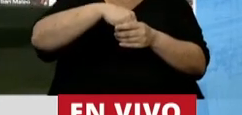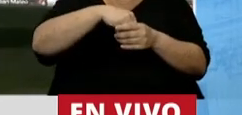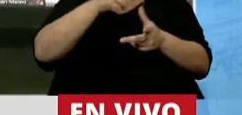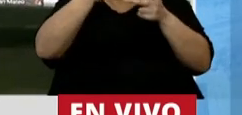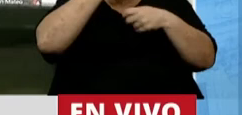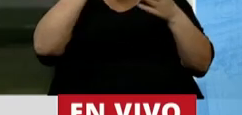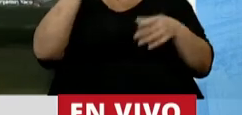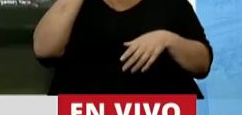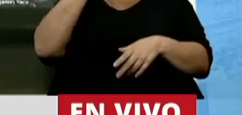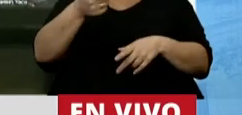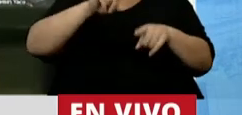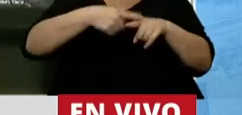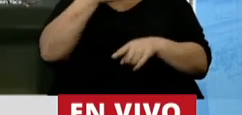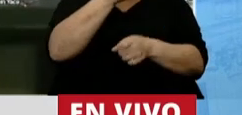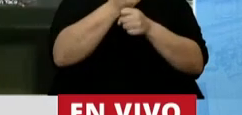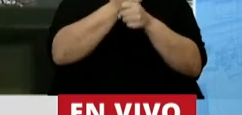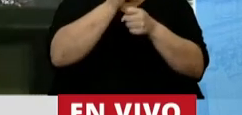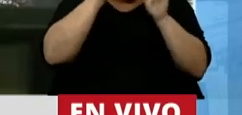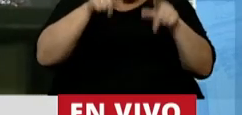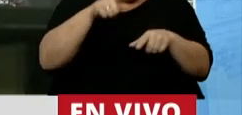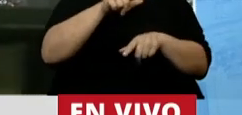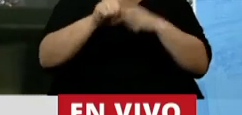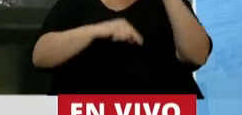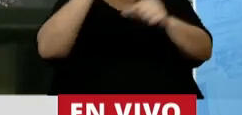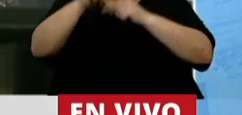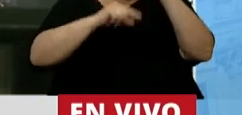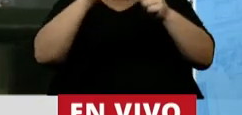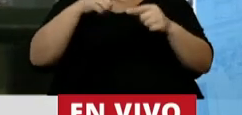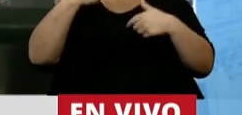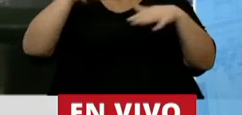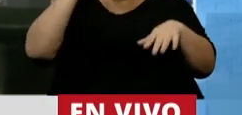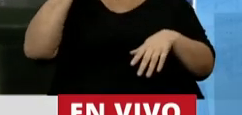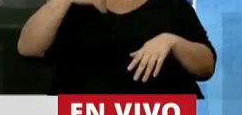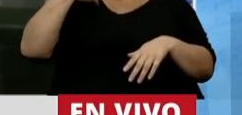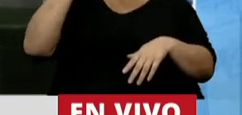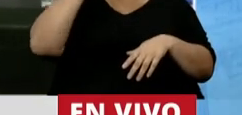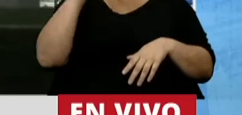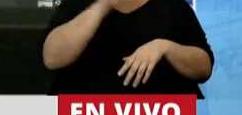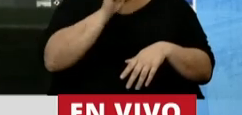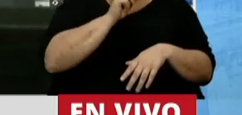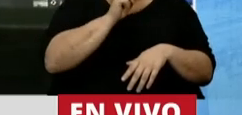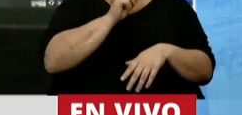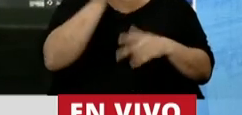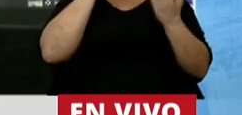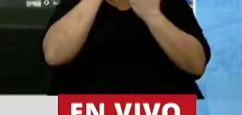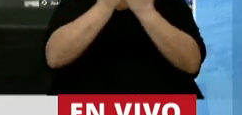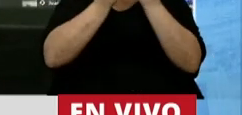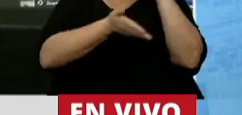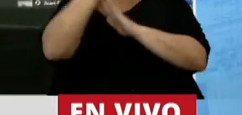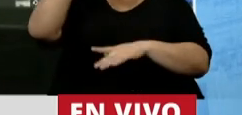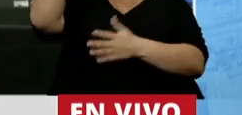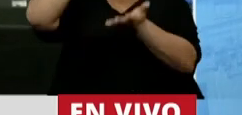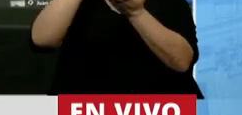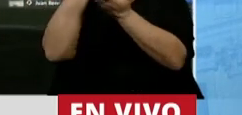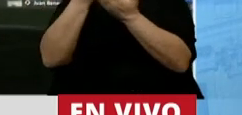Cuando las políticas que aplican hacen que sean cada día más los argentinos y las argentinas que analizan irse de este